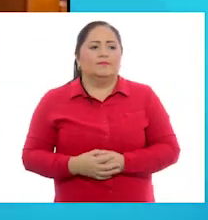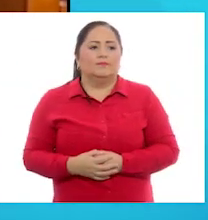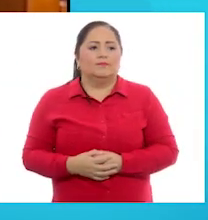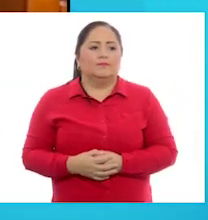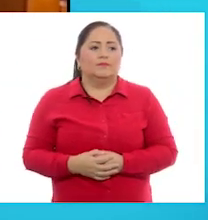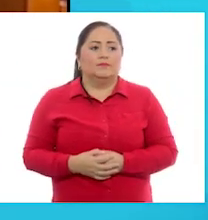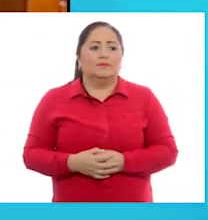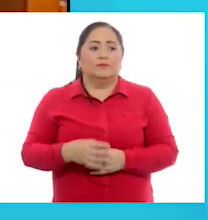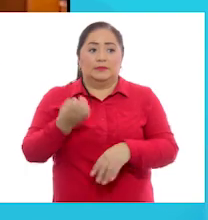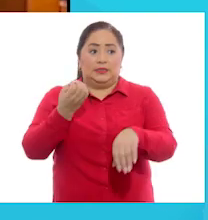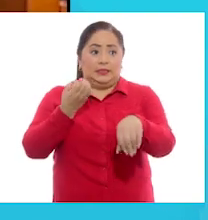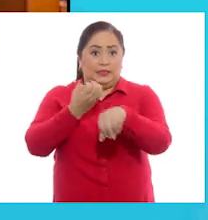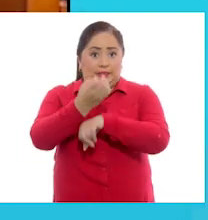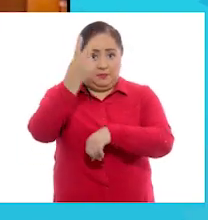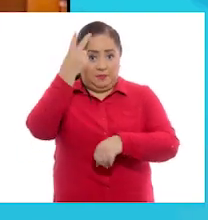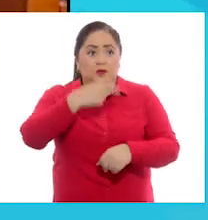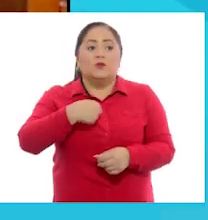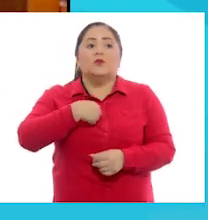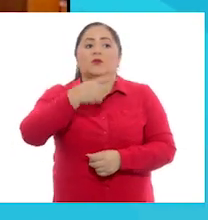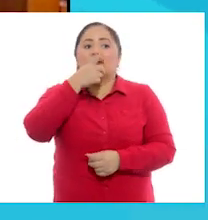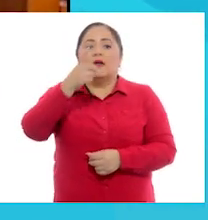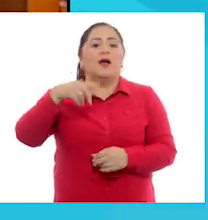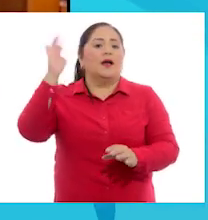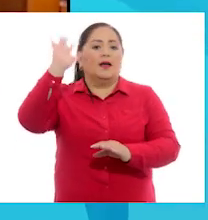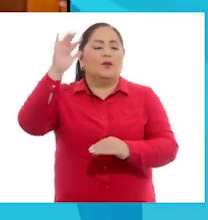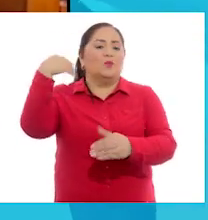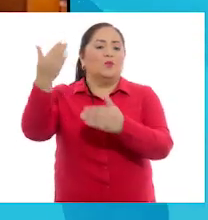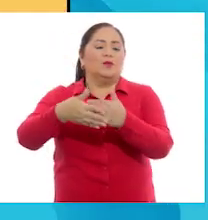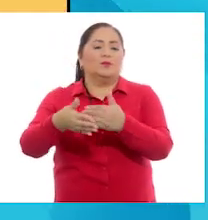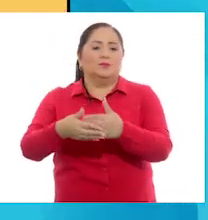Desde el Estado de México les digo hasta la próxima.